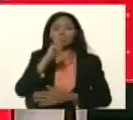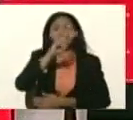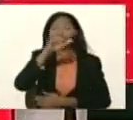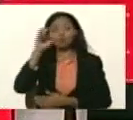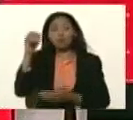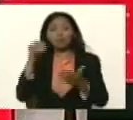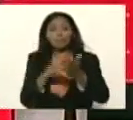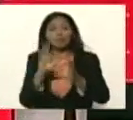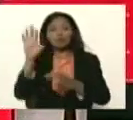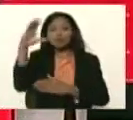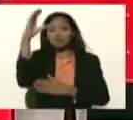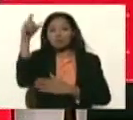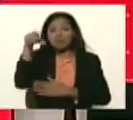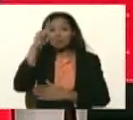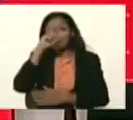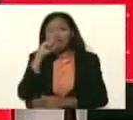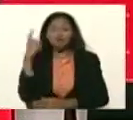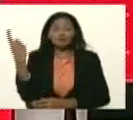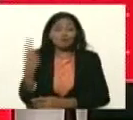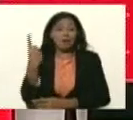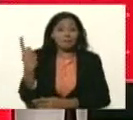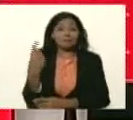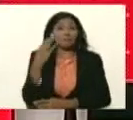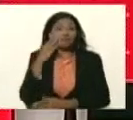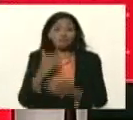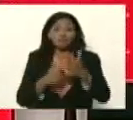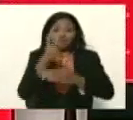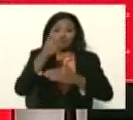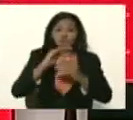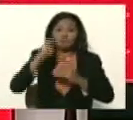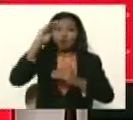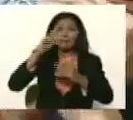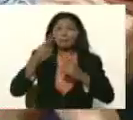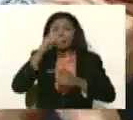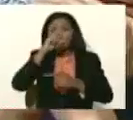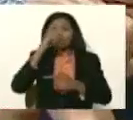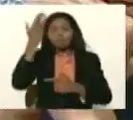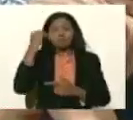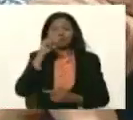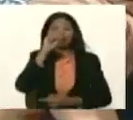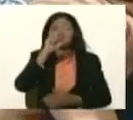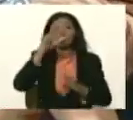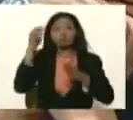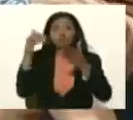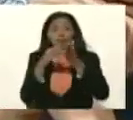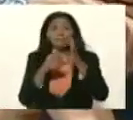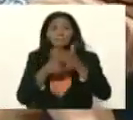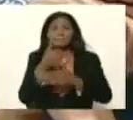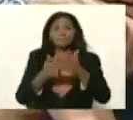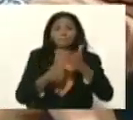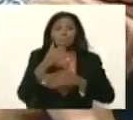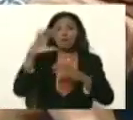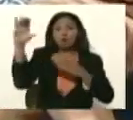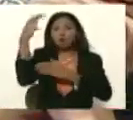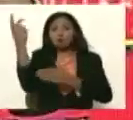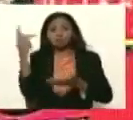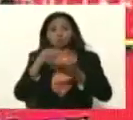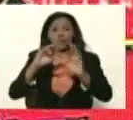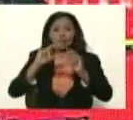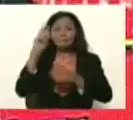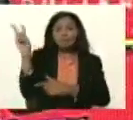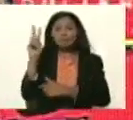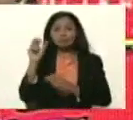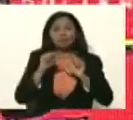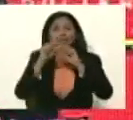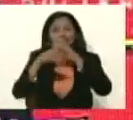mil colombianos este año nada más o sea que se incrementó el año pasado fue 180 mil más colombianos ingresaron a Venezuela a